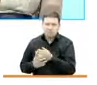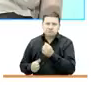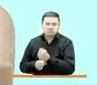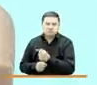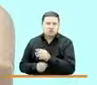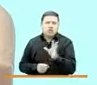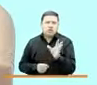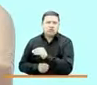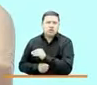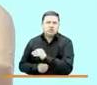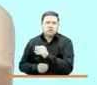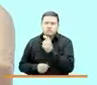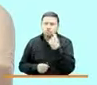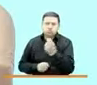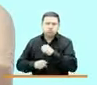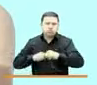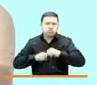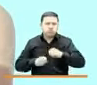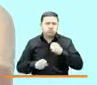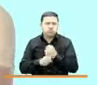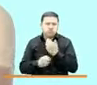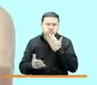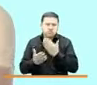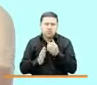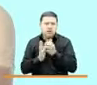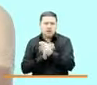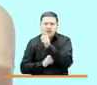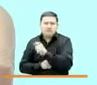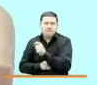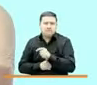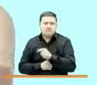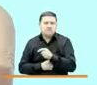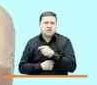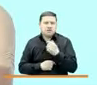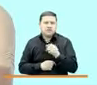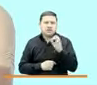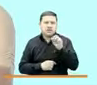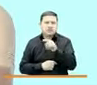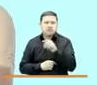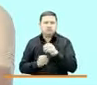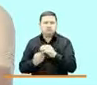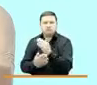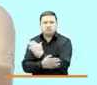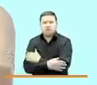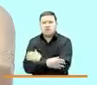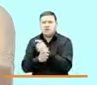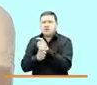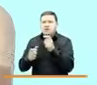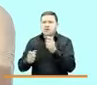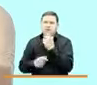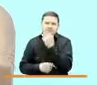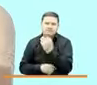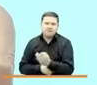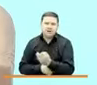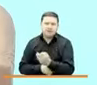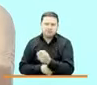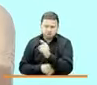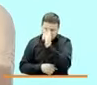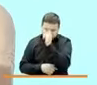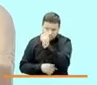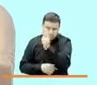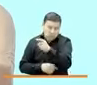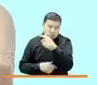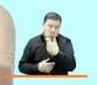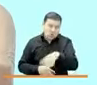todas las unidades de búsqueda activa, a todo el talento humano que está en los serenes, un abrazo gigante y de verdad me les quito el sombrero y